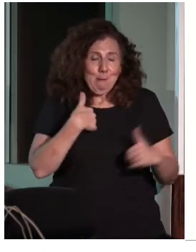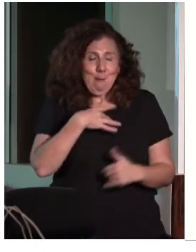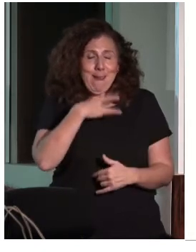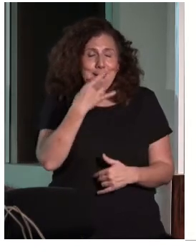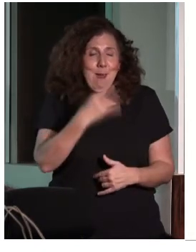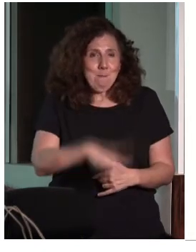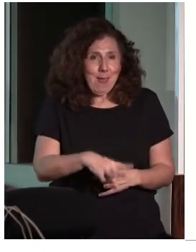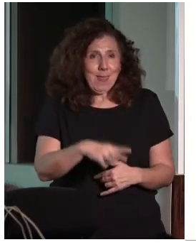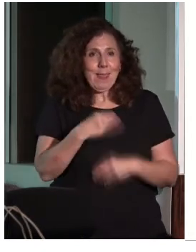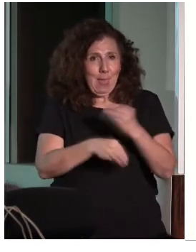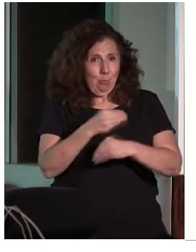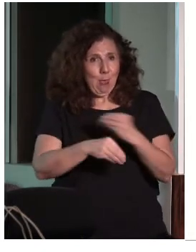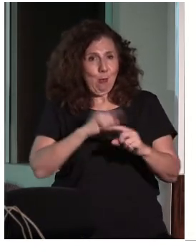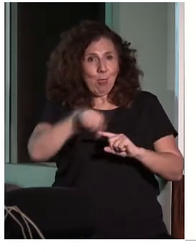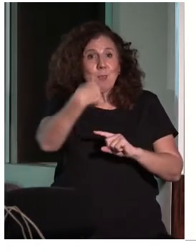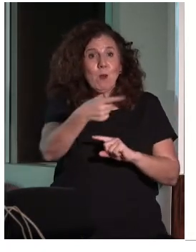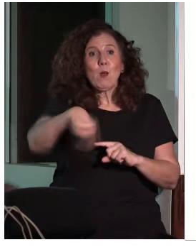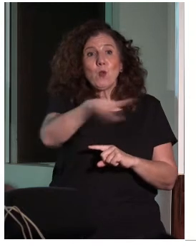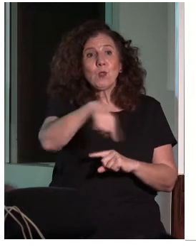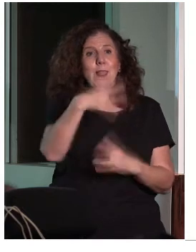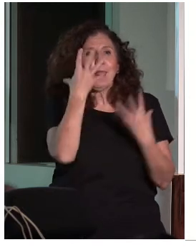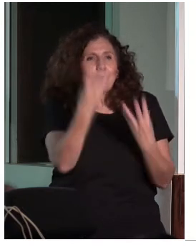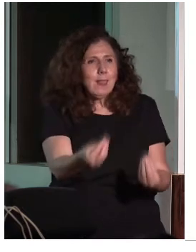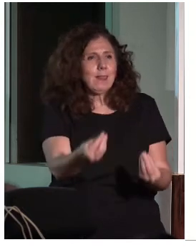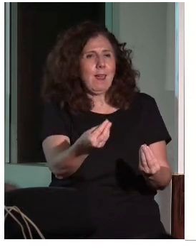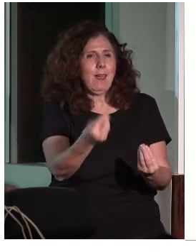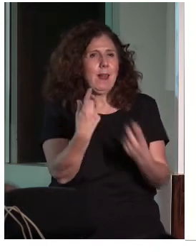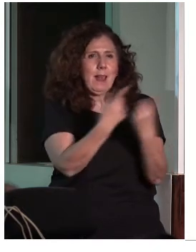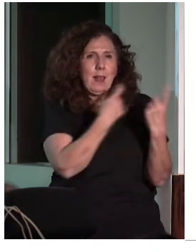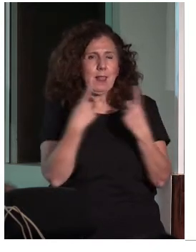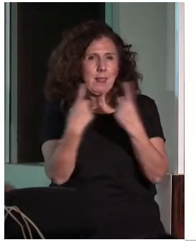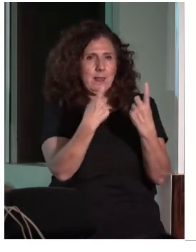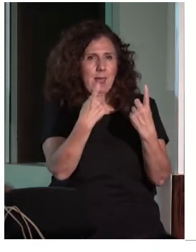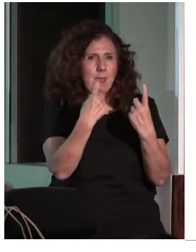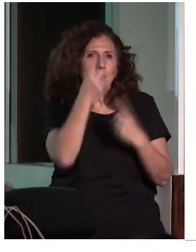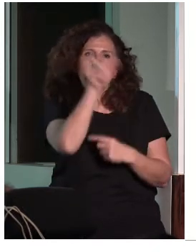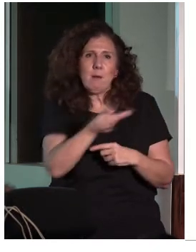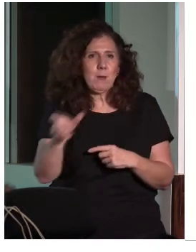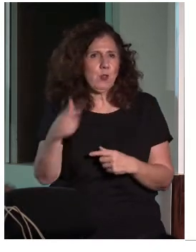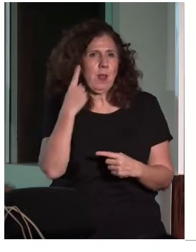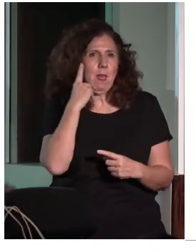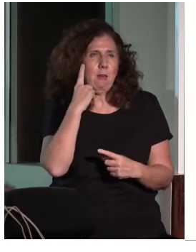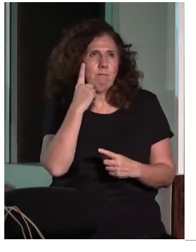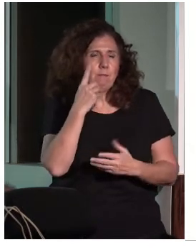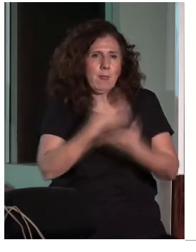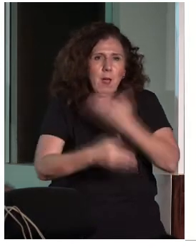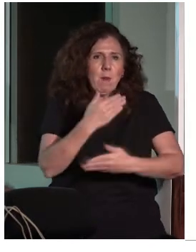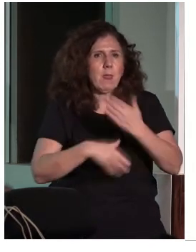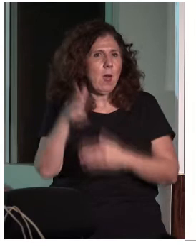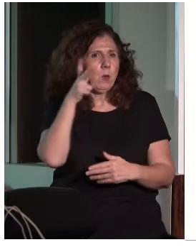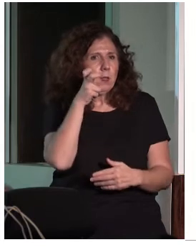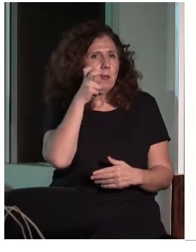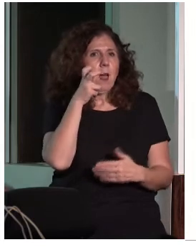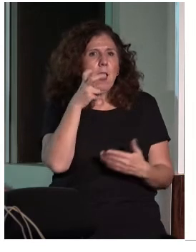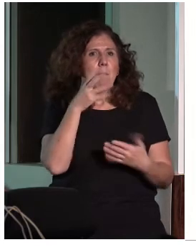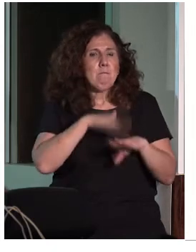pues que entiendan un poco más el por qué las necesidades que tienen las personas con discapacidad auditiva para disfrutar de todos los entornos culturales y